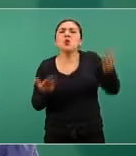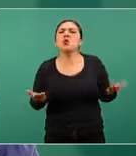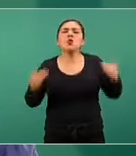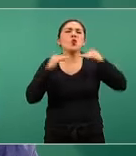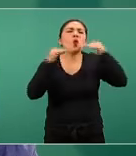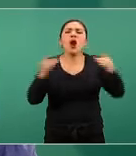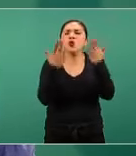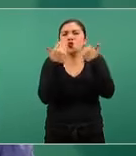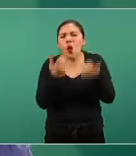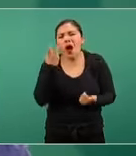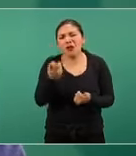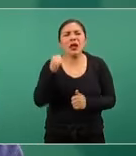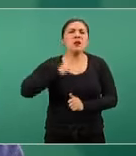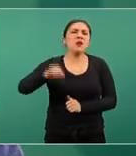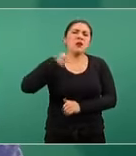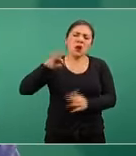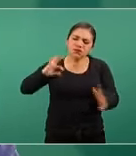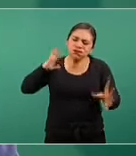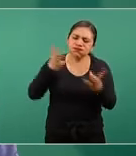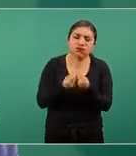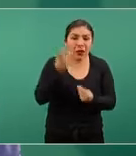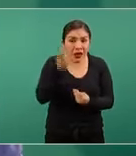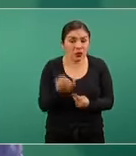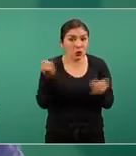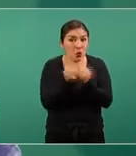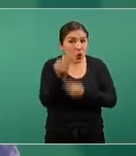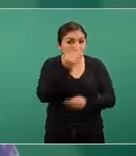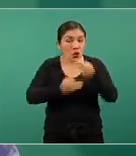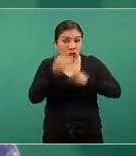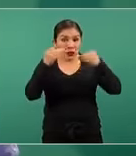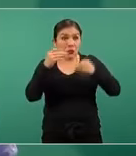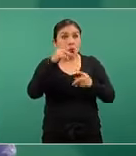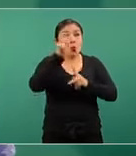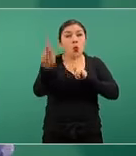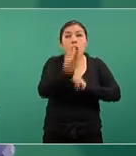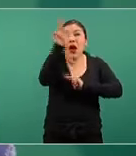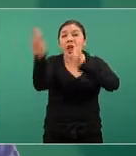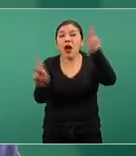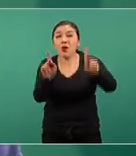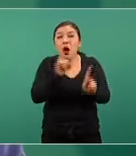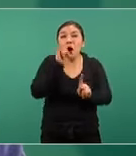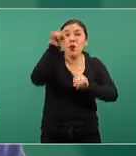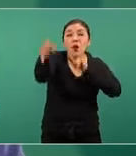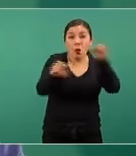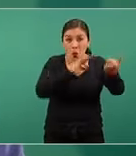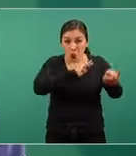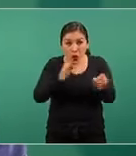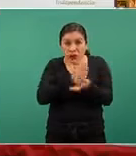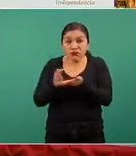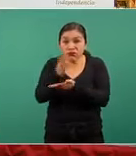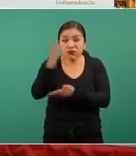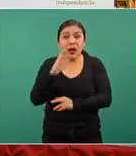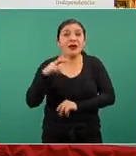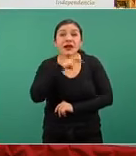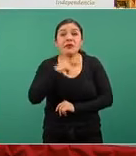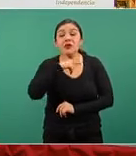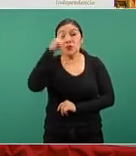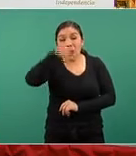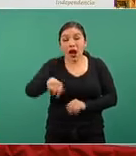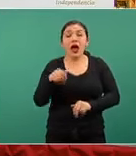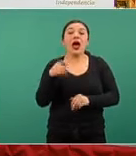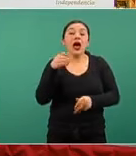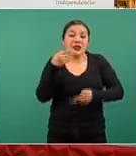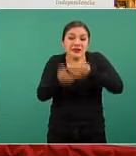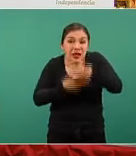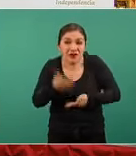años que determinan que no todas las poblaciones tengan un acceso suficiente a los servicios, incluido